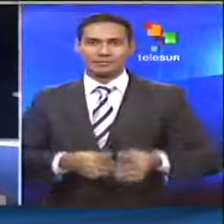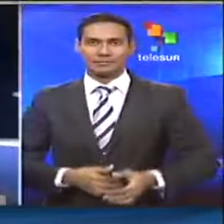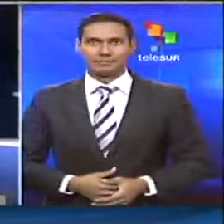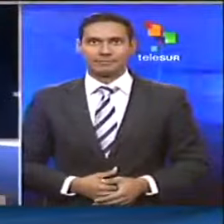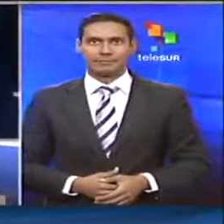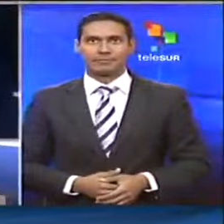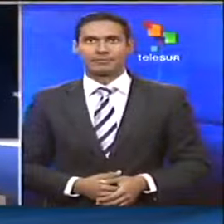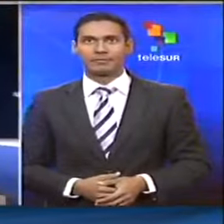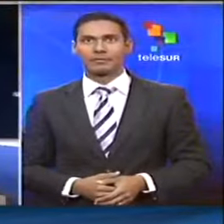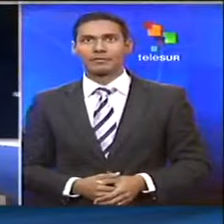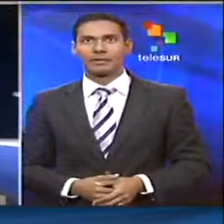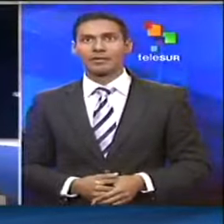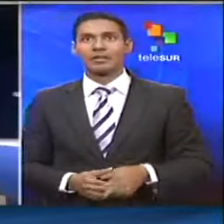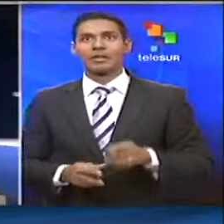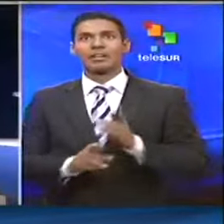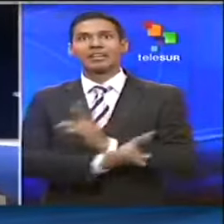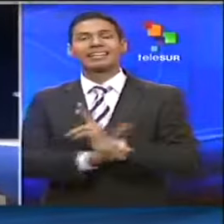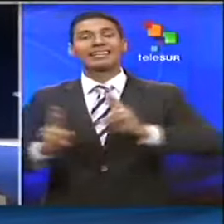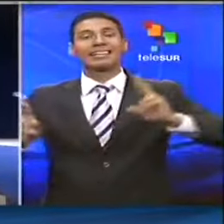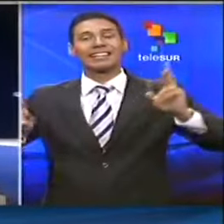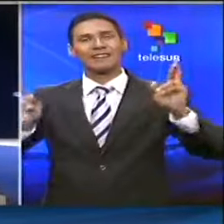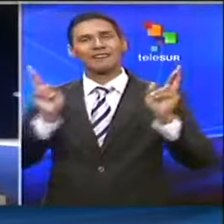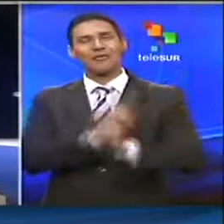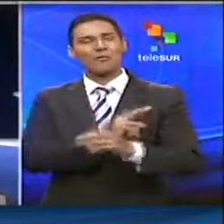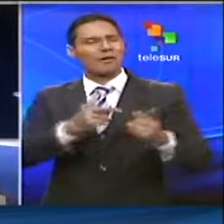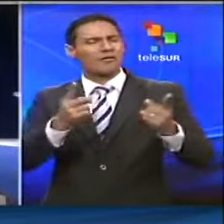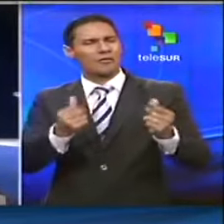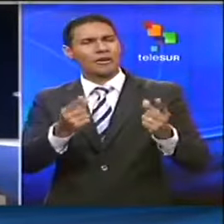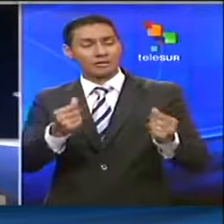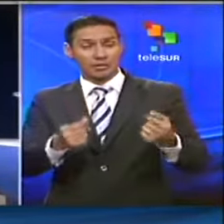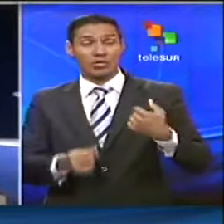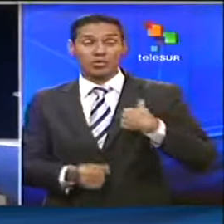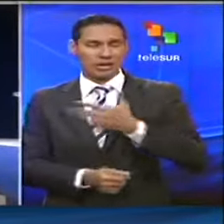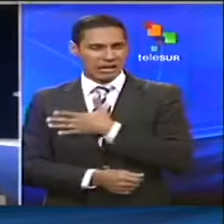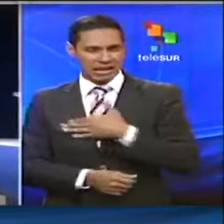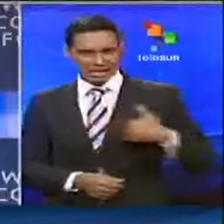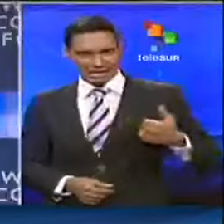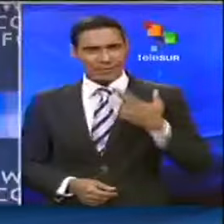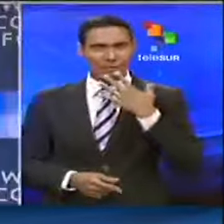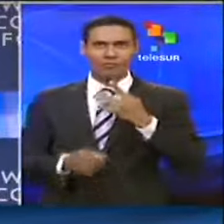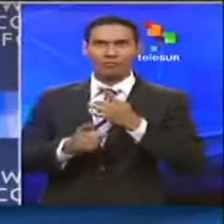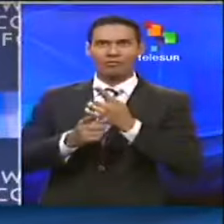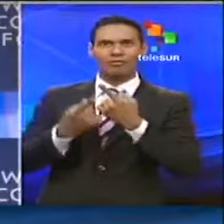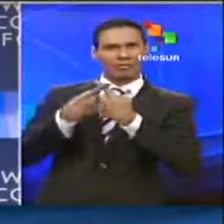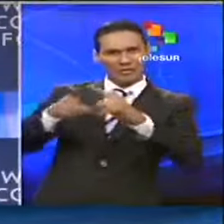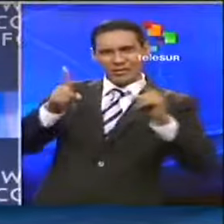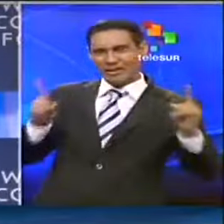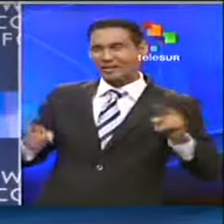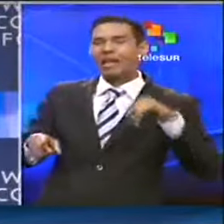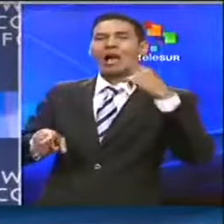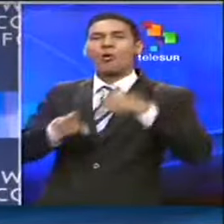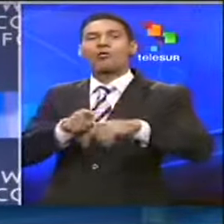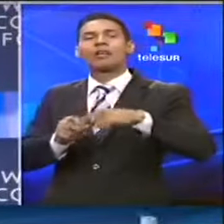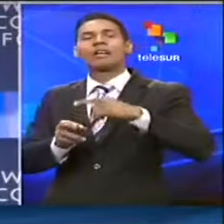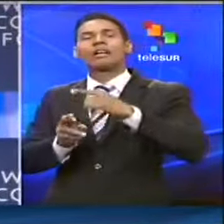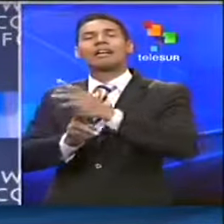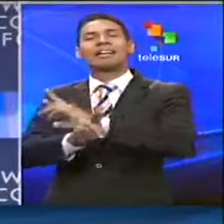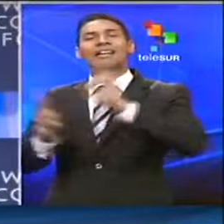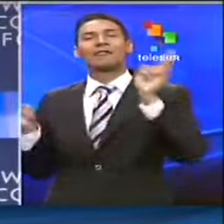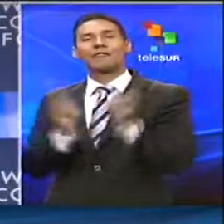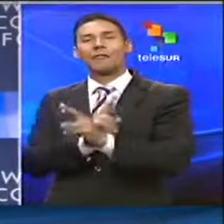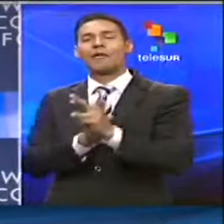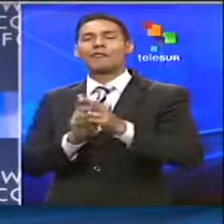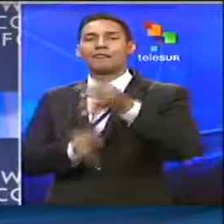Una reforma financiera, que la quiero distinguir de lo que fue una reforma fiscal. La reforma